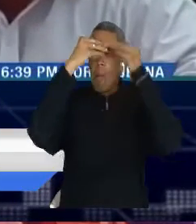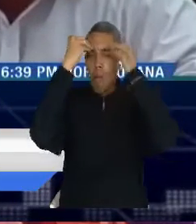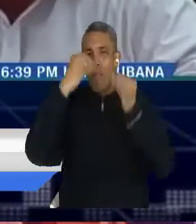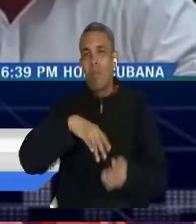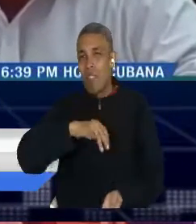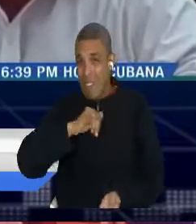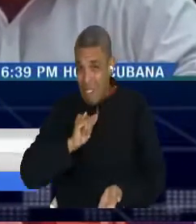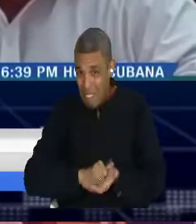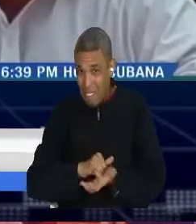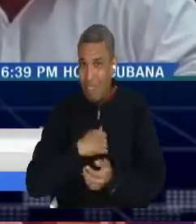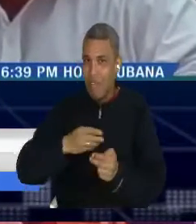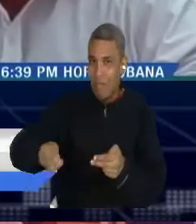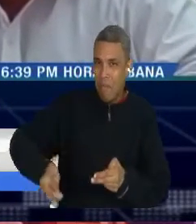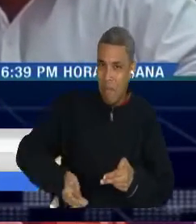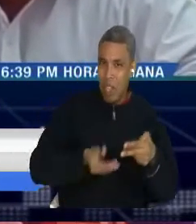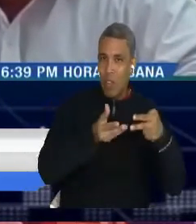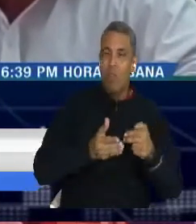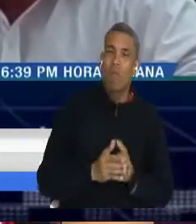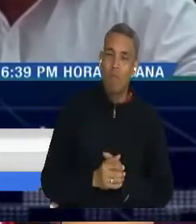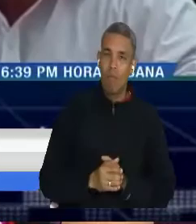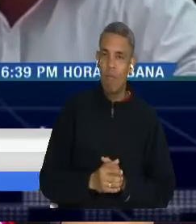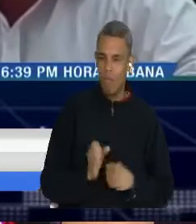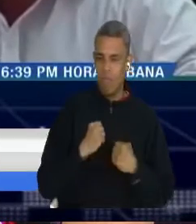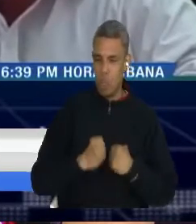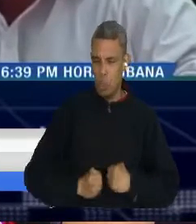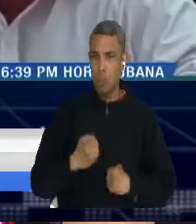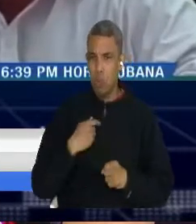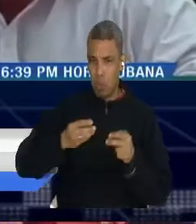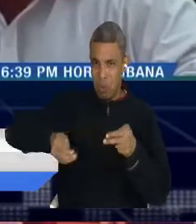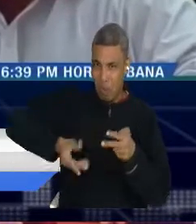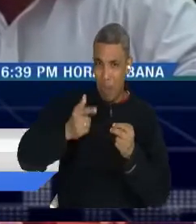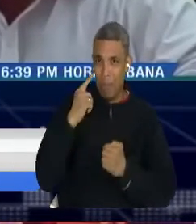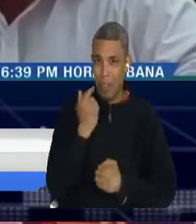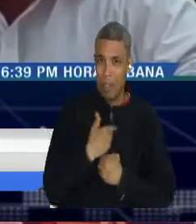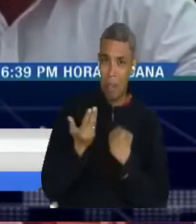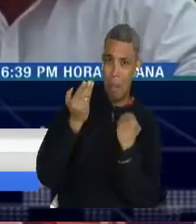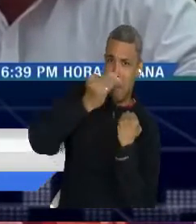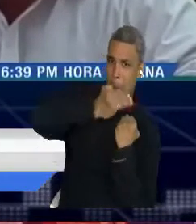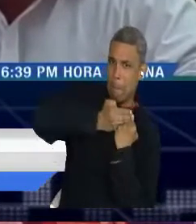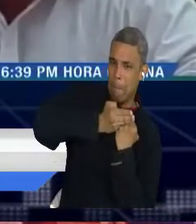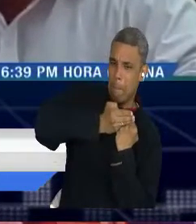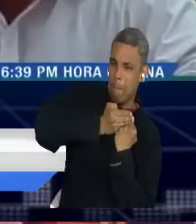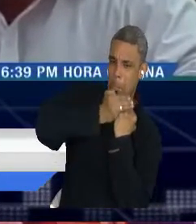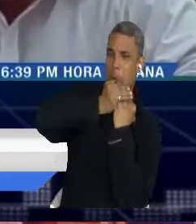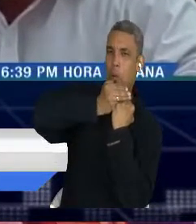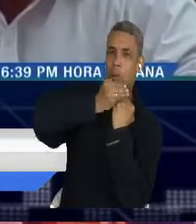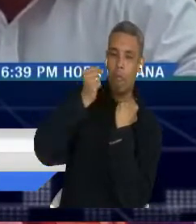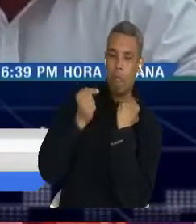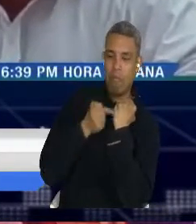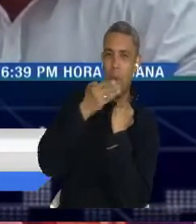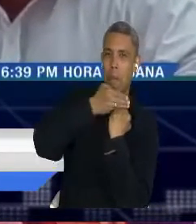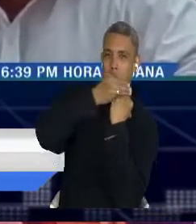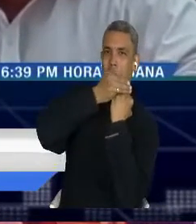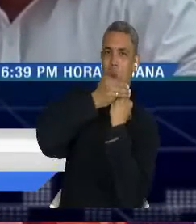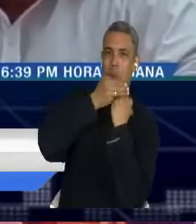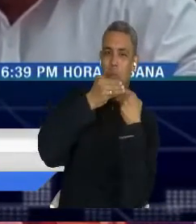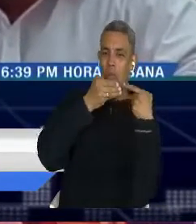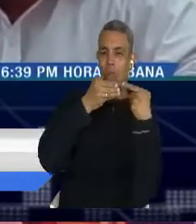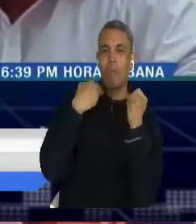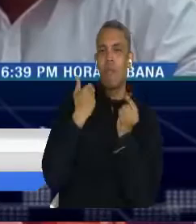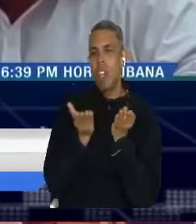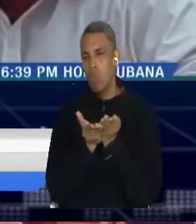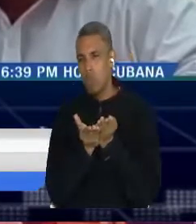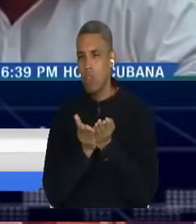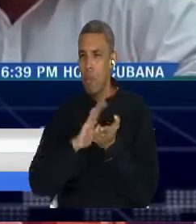se dinamizaría muy bien todos los entornos pacíficos y de paz de los que